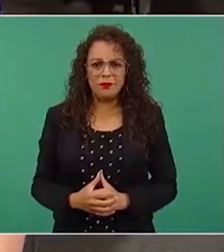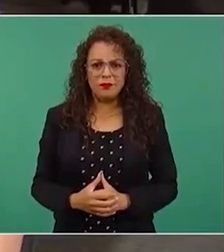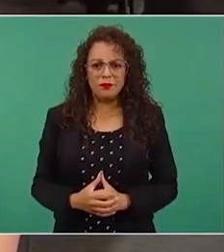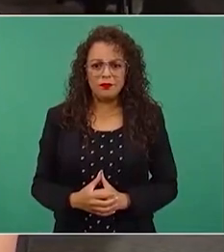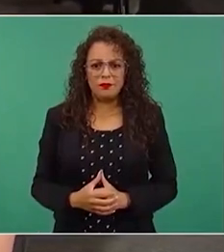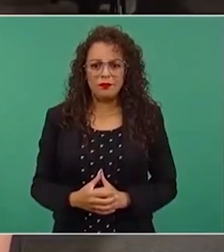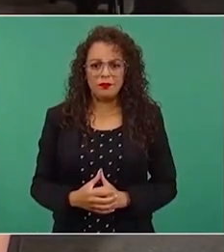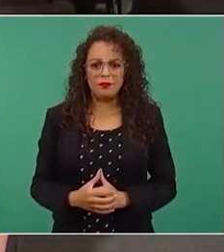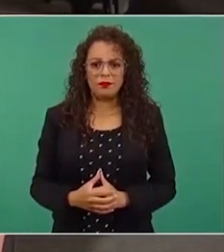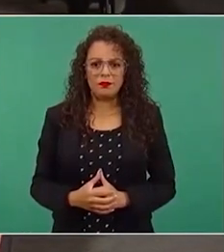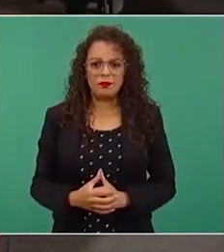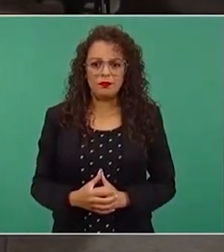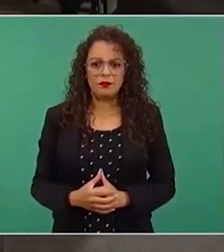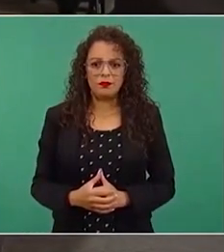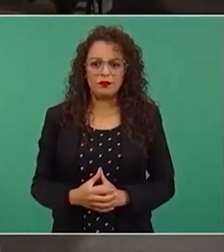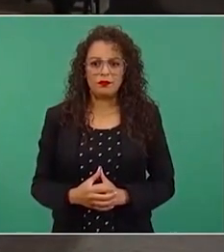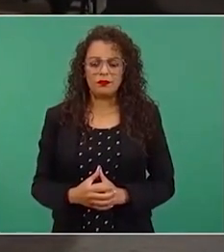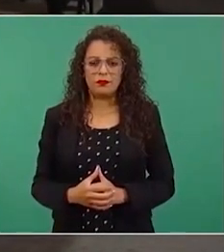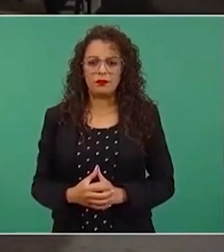industrias?